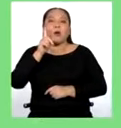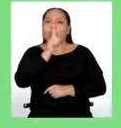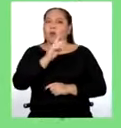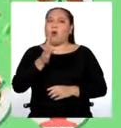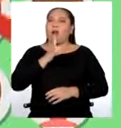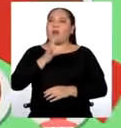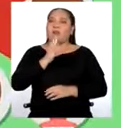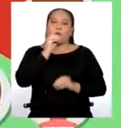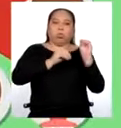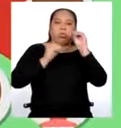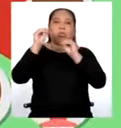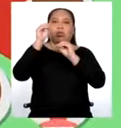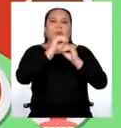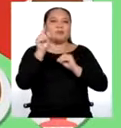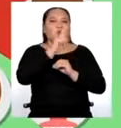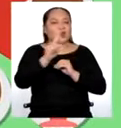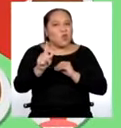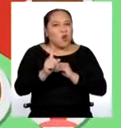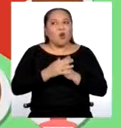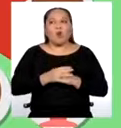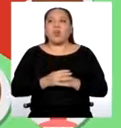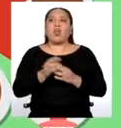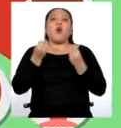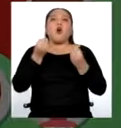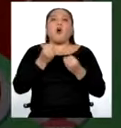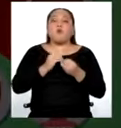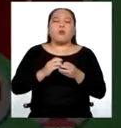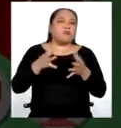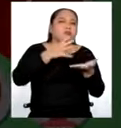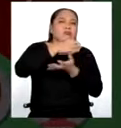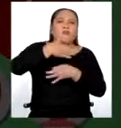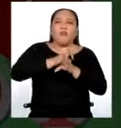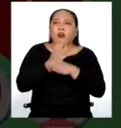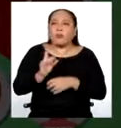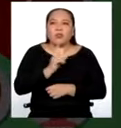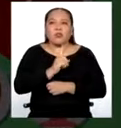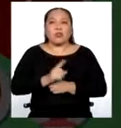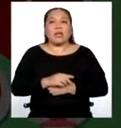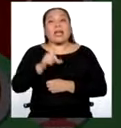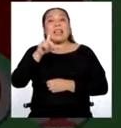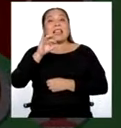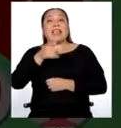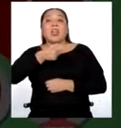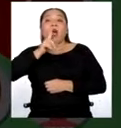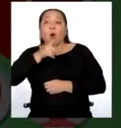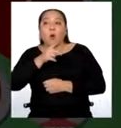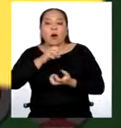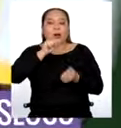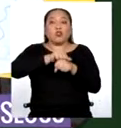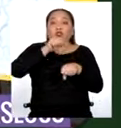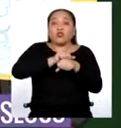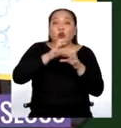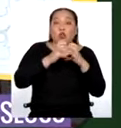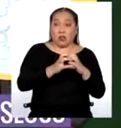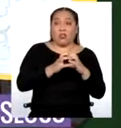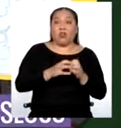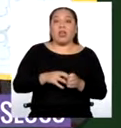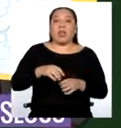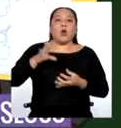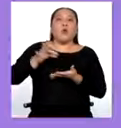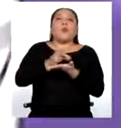átomos que la componen, ni mucho menos de sus estados de ánimo. Perdón, estados líquidos, sólido y gaseoso.